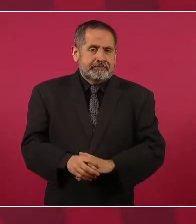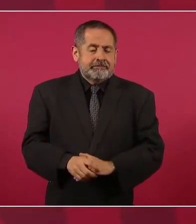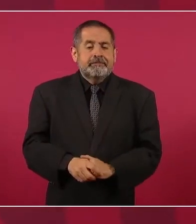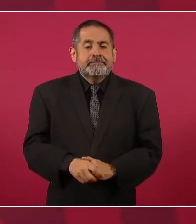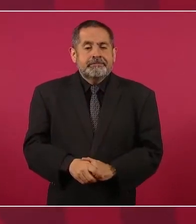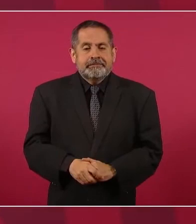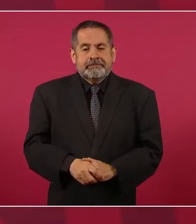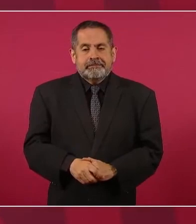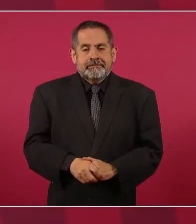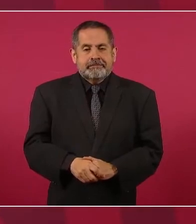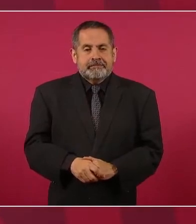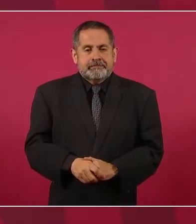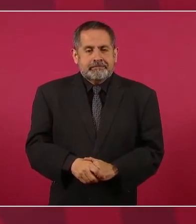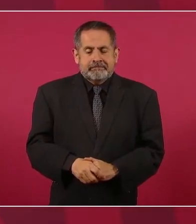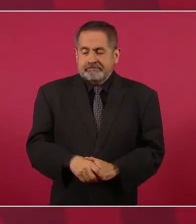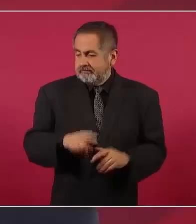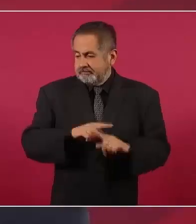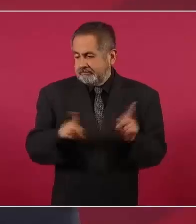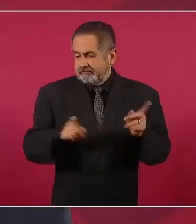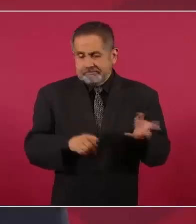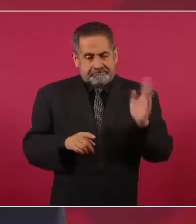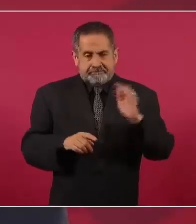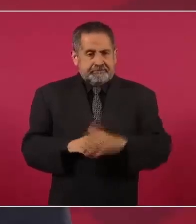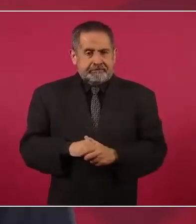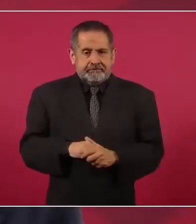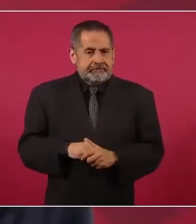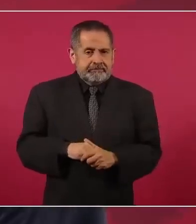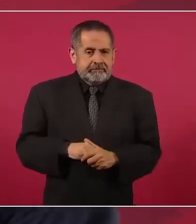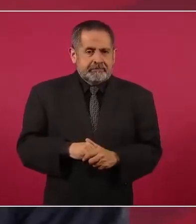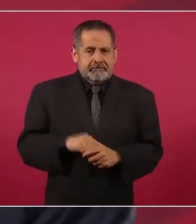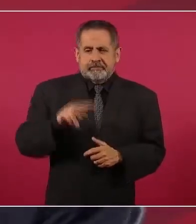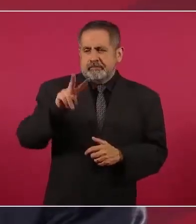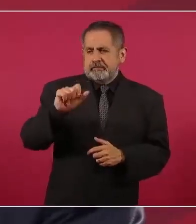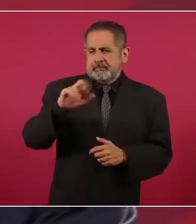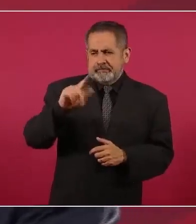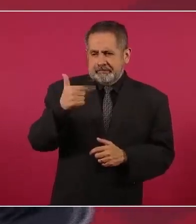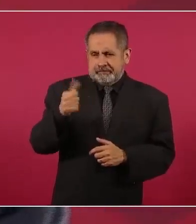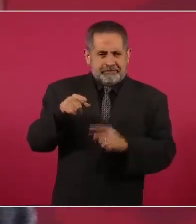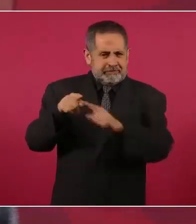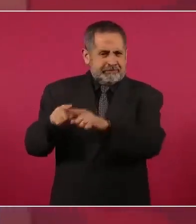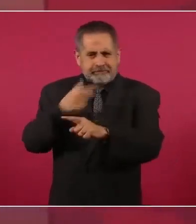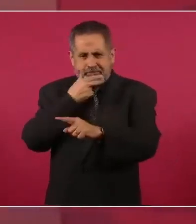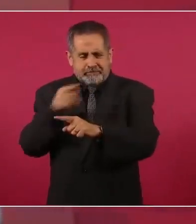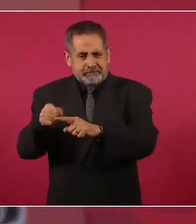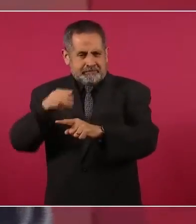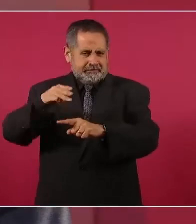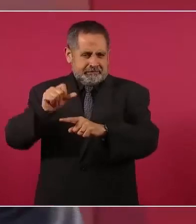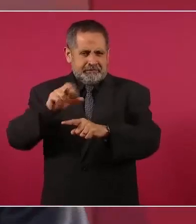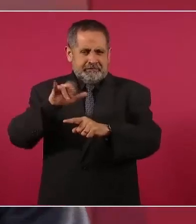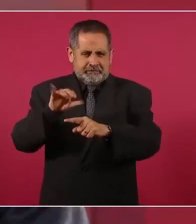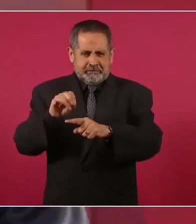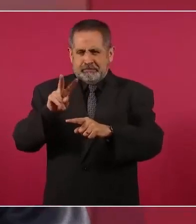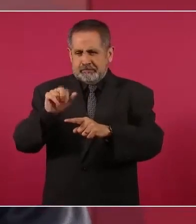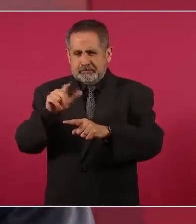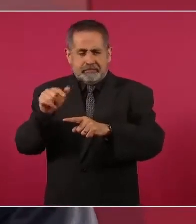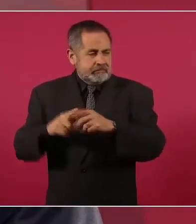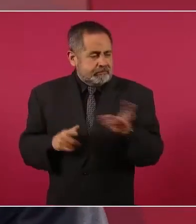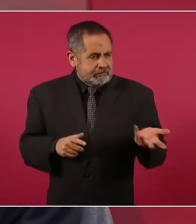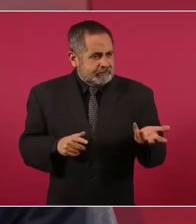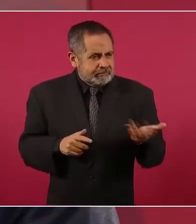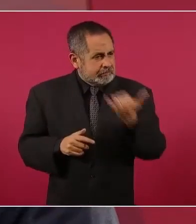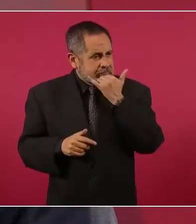Al contrario, Vargas Llosa parece que todo lo que toca